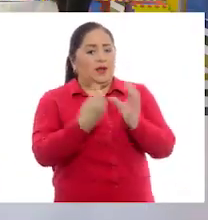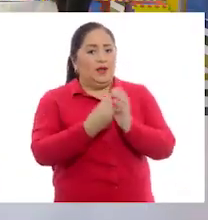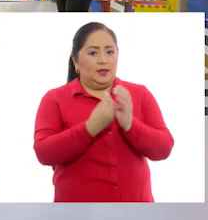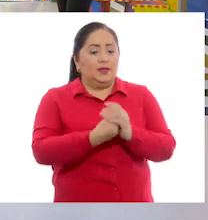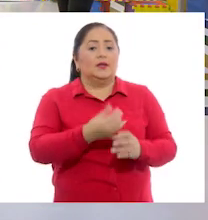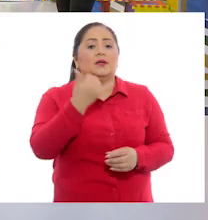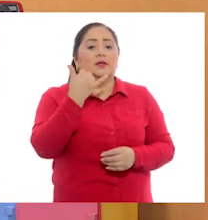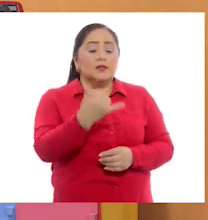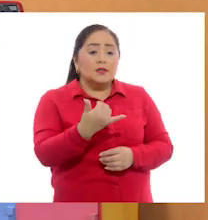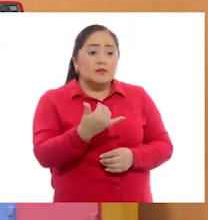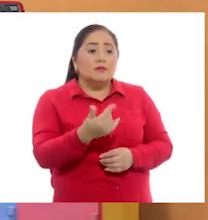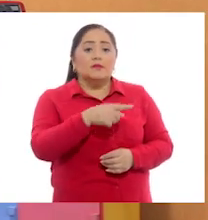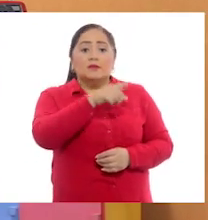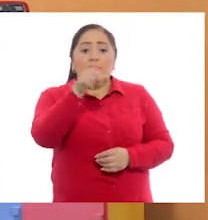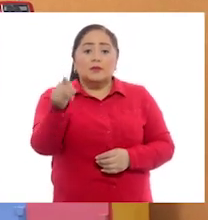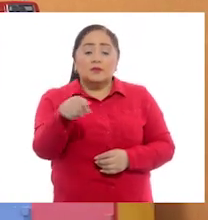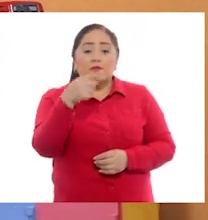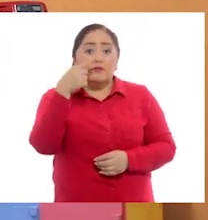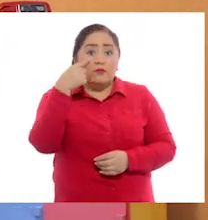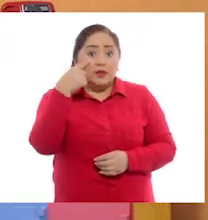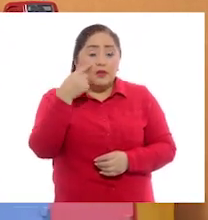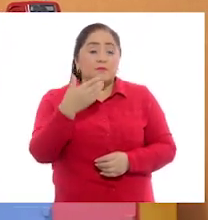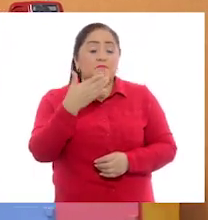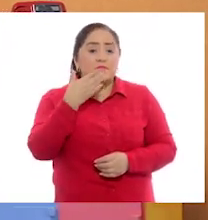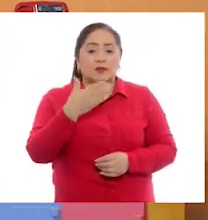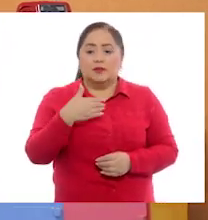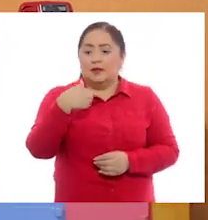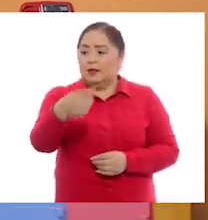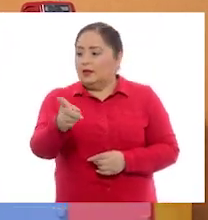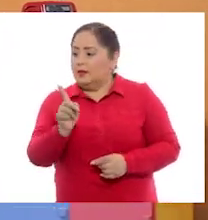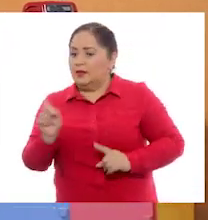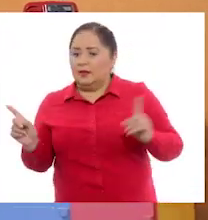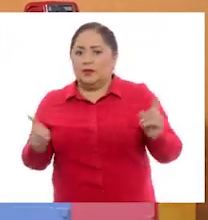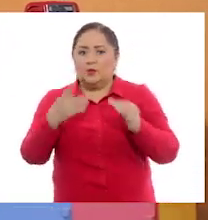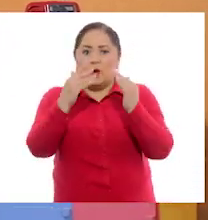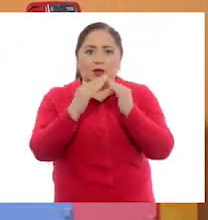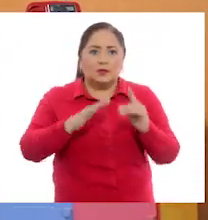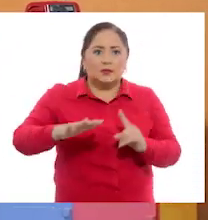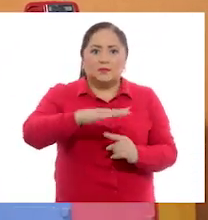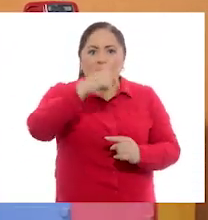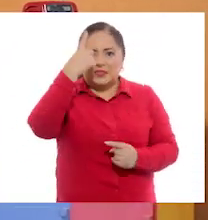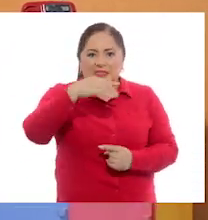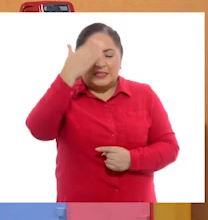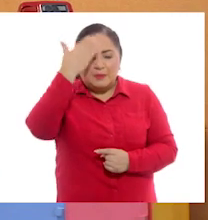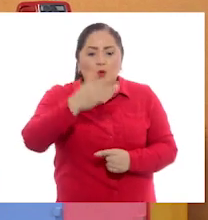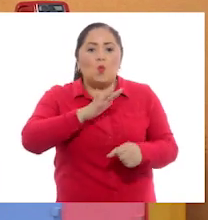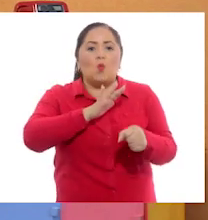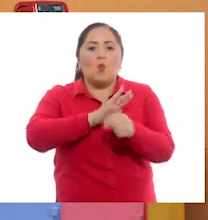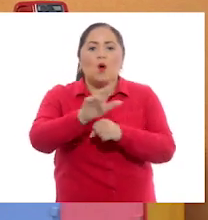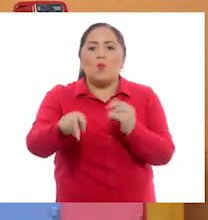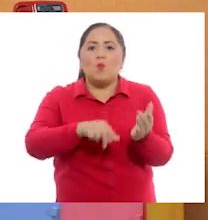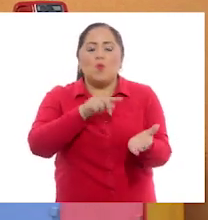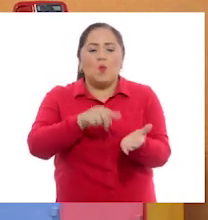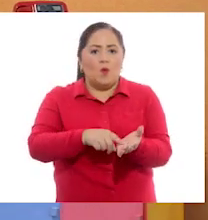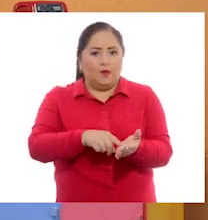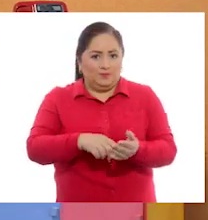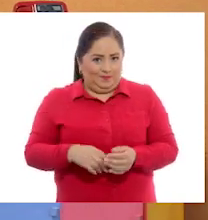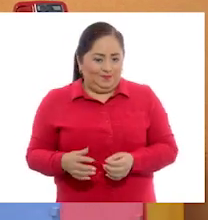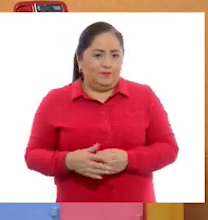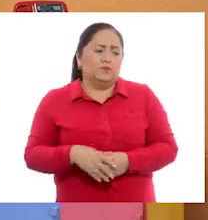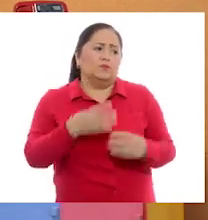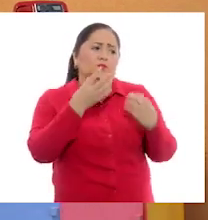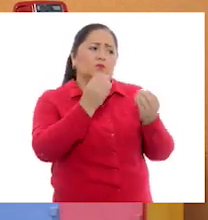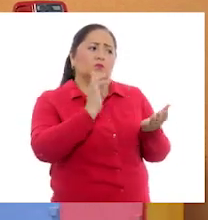hoy. Y niños, fíjense muy bien qué hay alrededor de su casa para que sepan perfectamente cuáles son sus lugares de referencia.